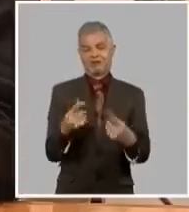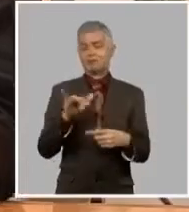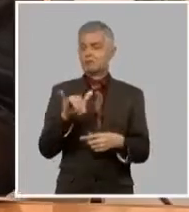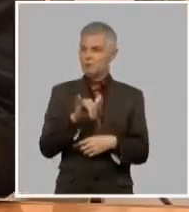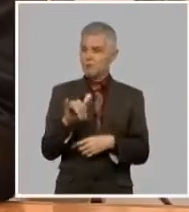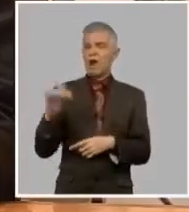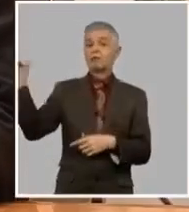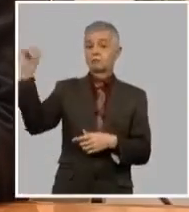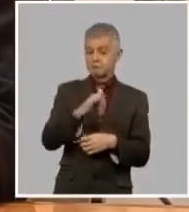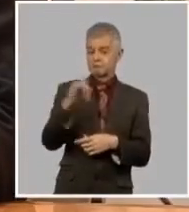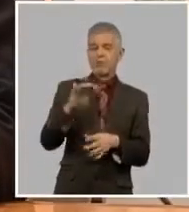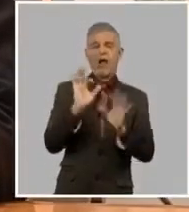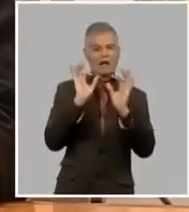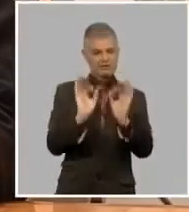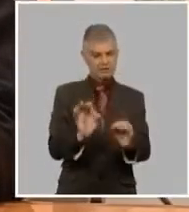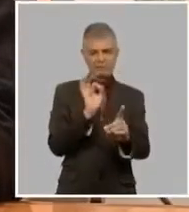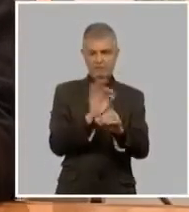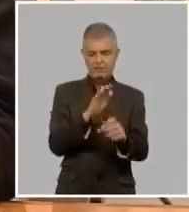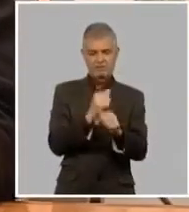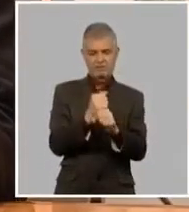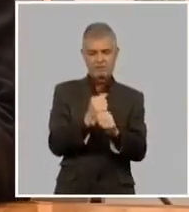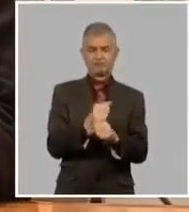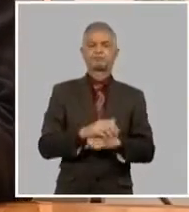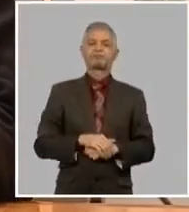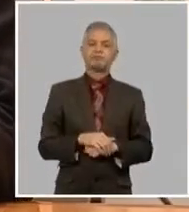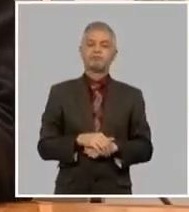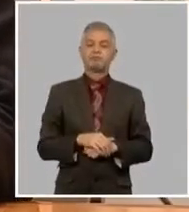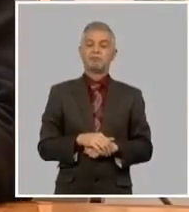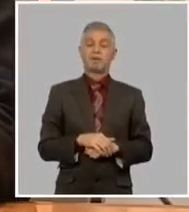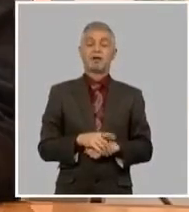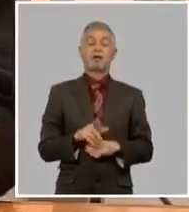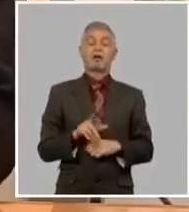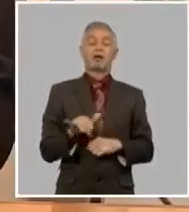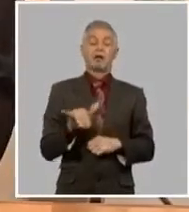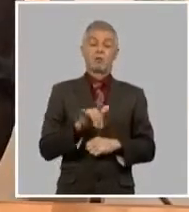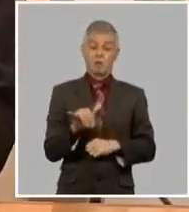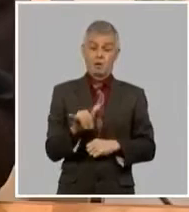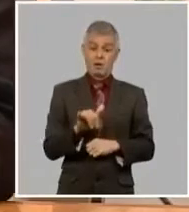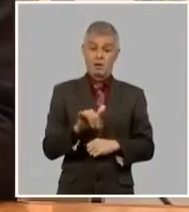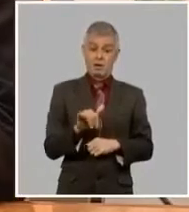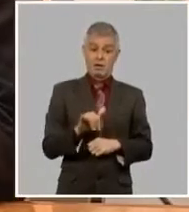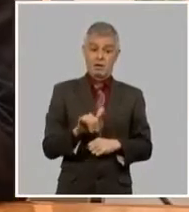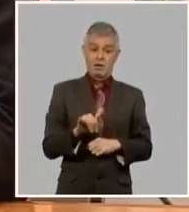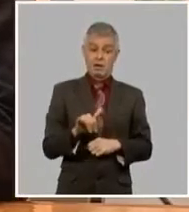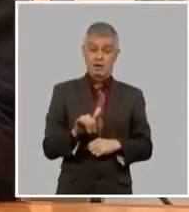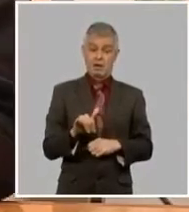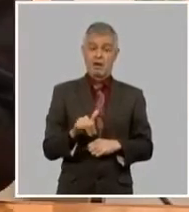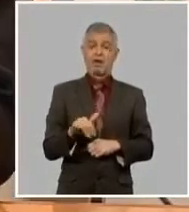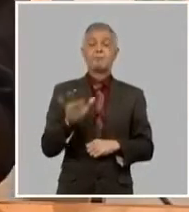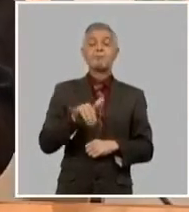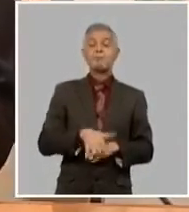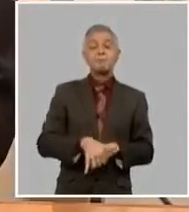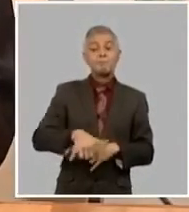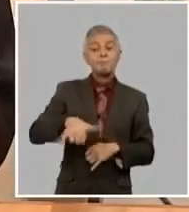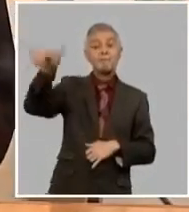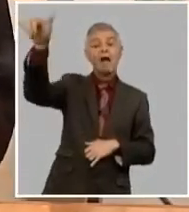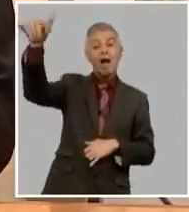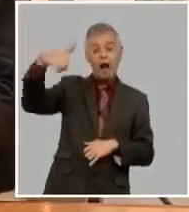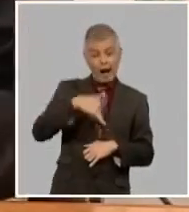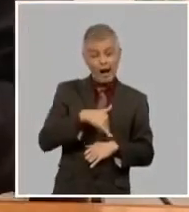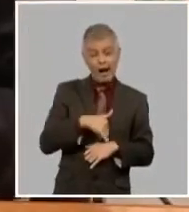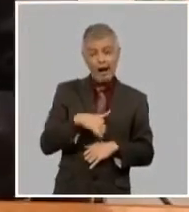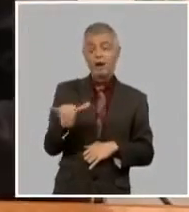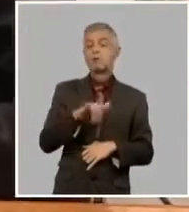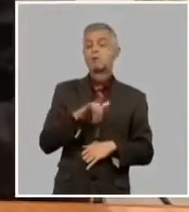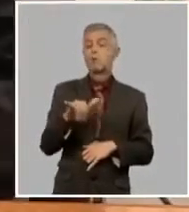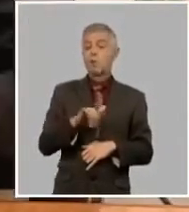Se mantendrá la limitación de viajar con una sola maleta en la primera fase